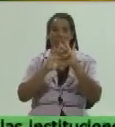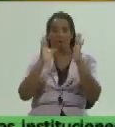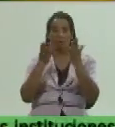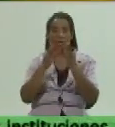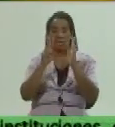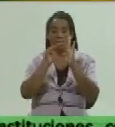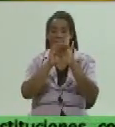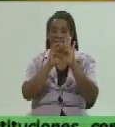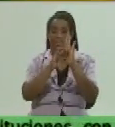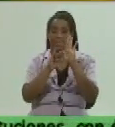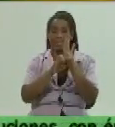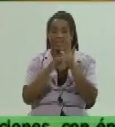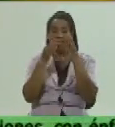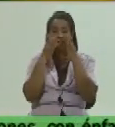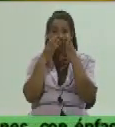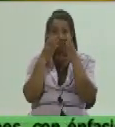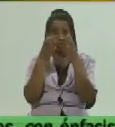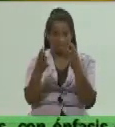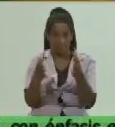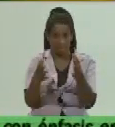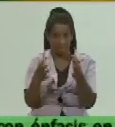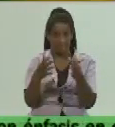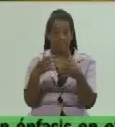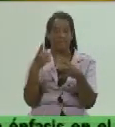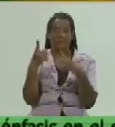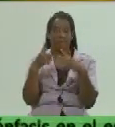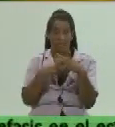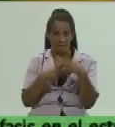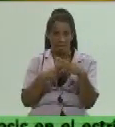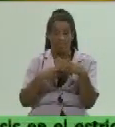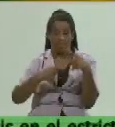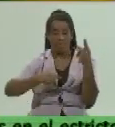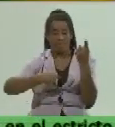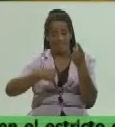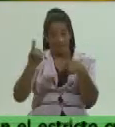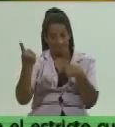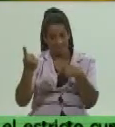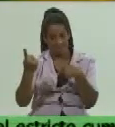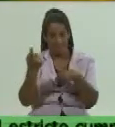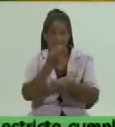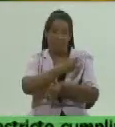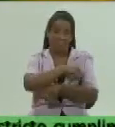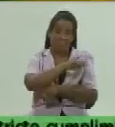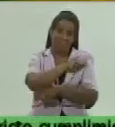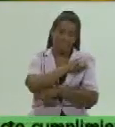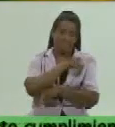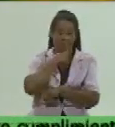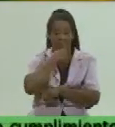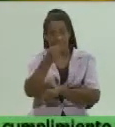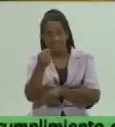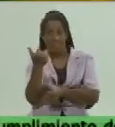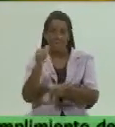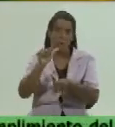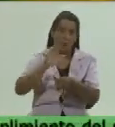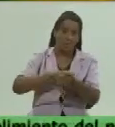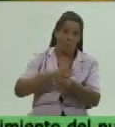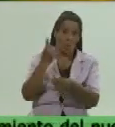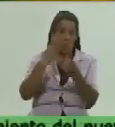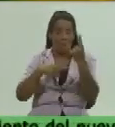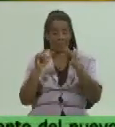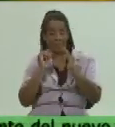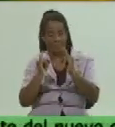necesario es importante que haya también un enfrentamiento por nuestra población cuando se viole y una información por parte de nuestra